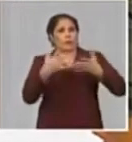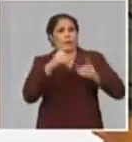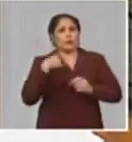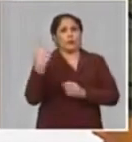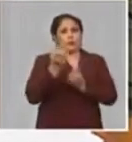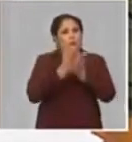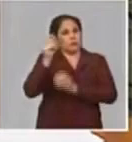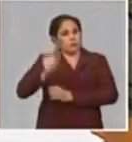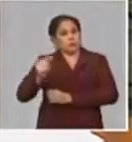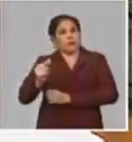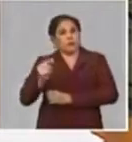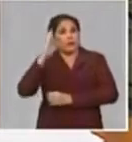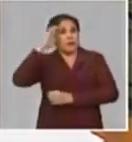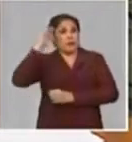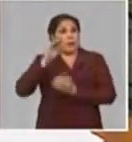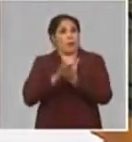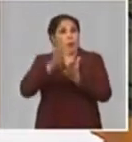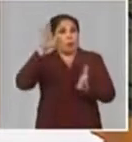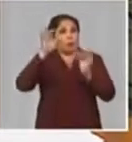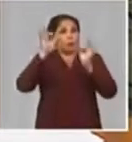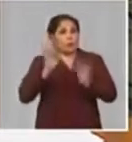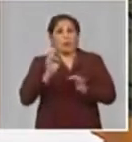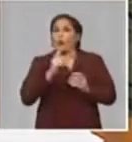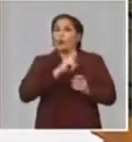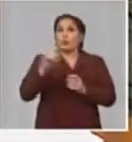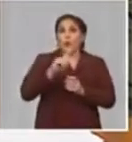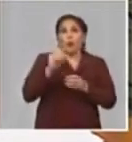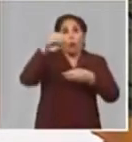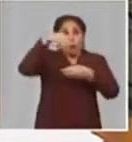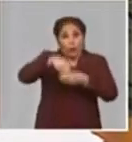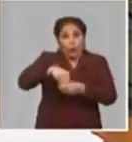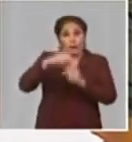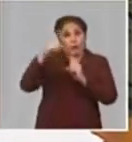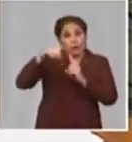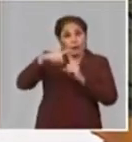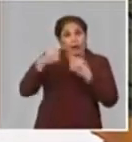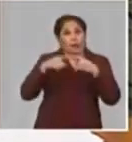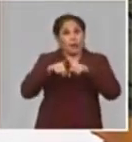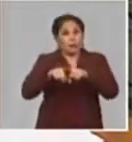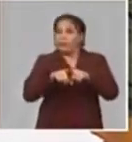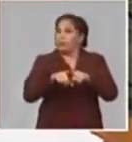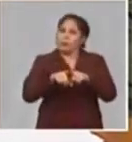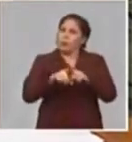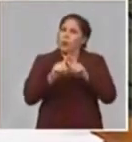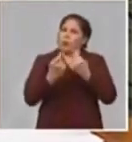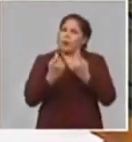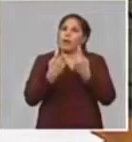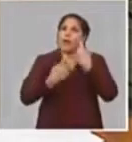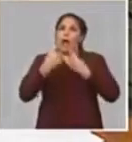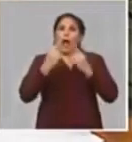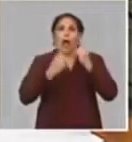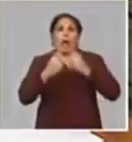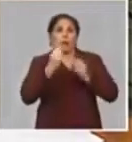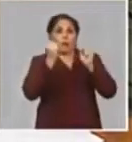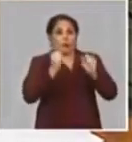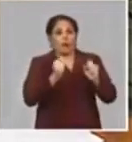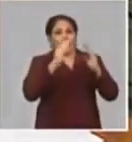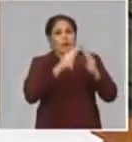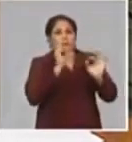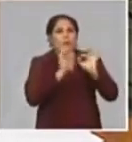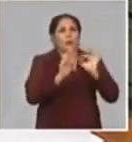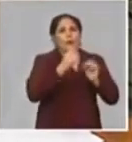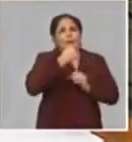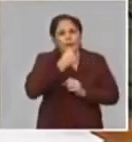todos los estudiantes, con el compromiso, aunque no todos estén vinculados a la tarea, porque responde a una necesidad de un Consejo Popular,